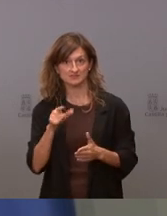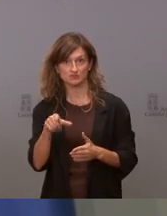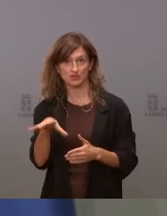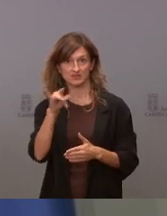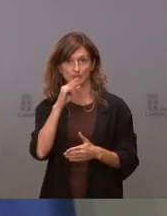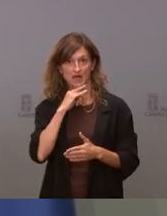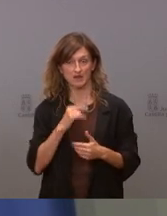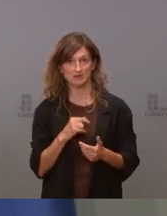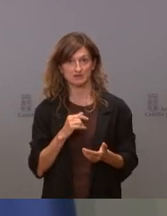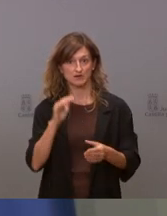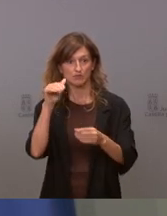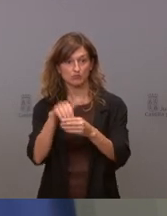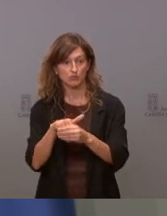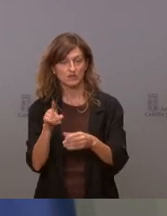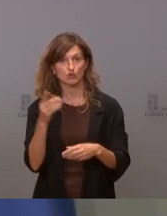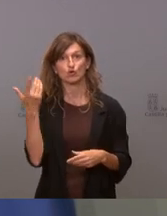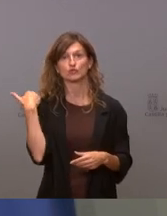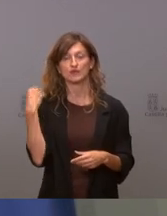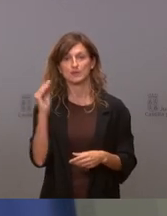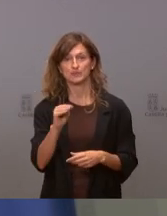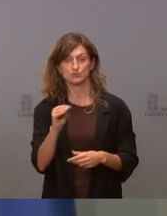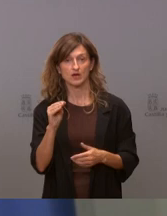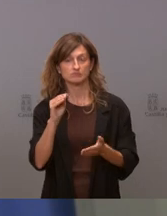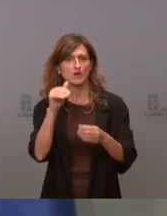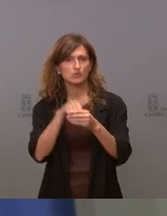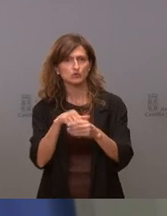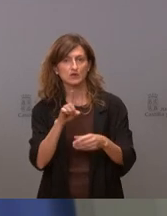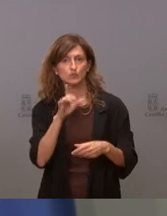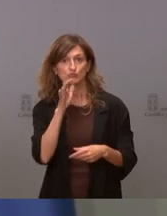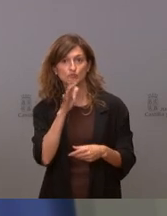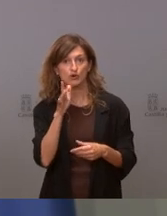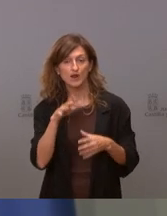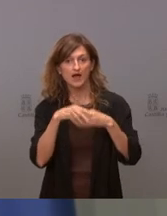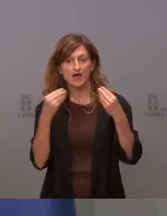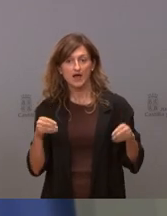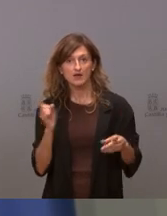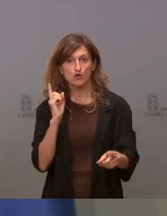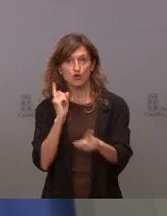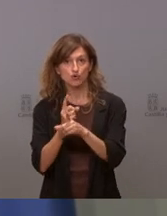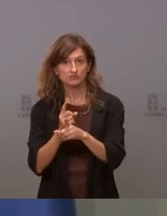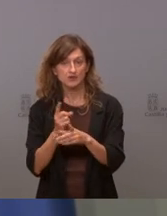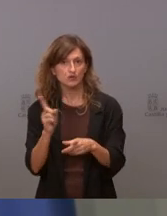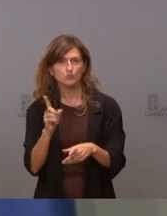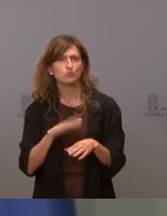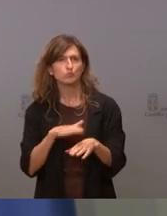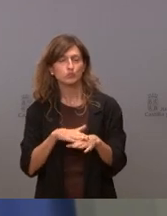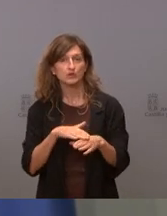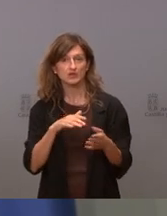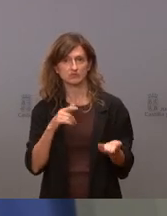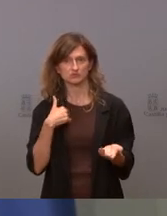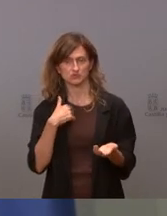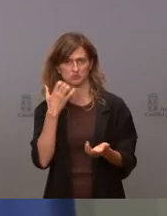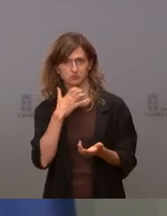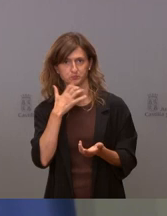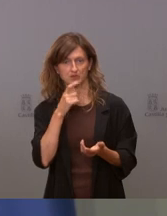¿Por qué no votamos? Lo preguntaron el otro día. ¿Por qué no votaron ustedes? ¿Por qué ya estuvieron? ¿Por qué no votaron en contra? Es que a mí se me hace muy cuesta